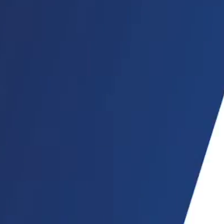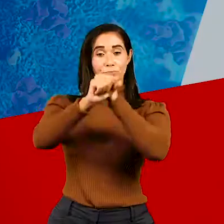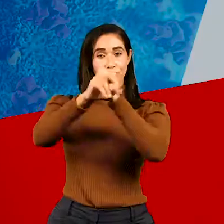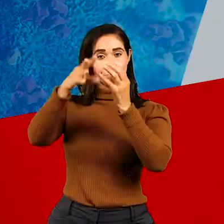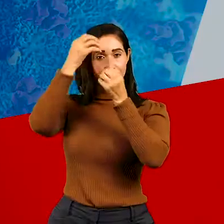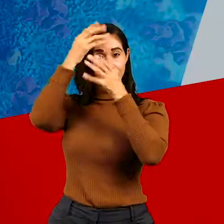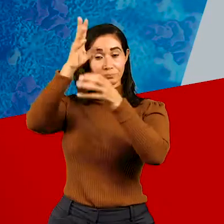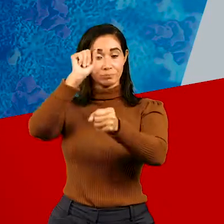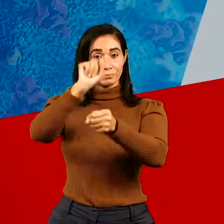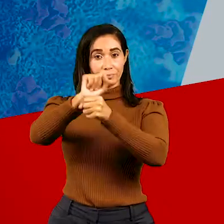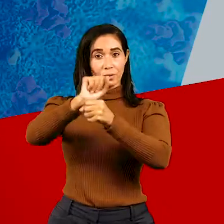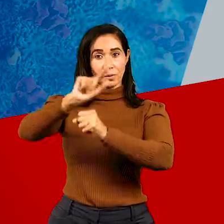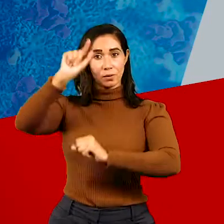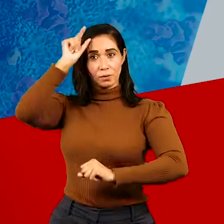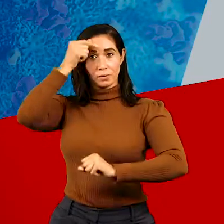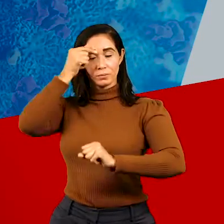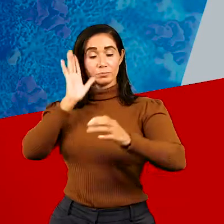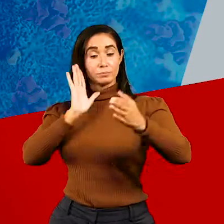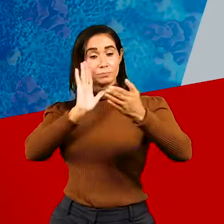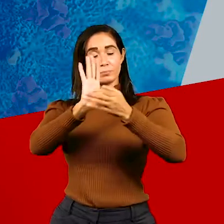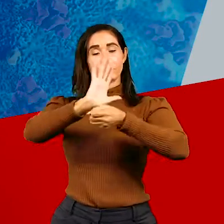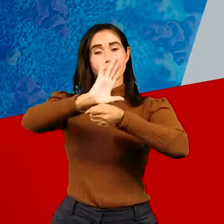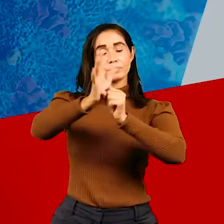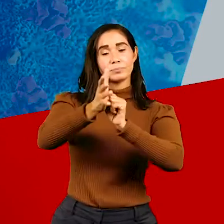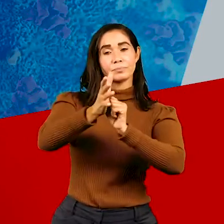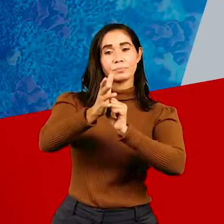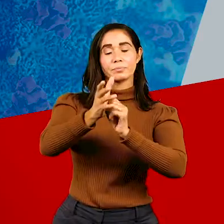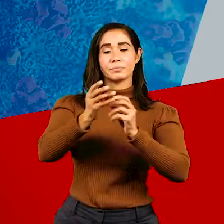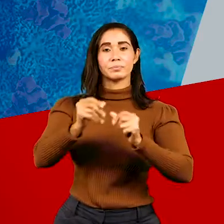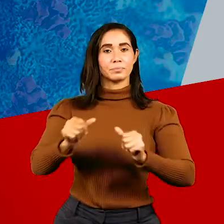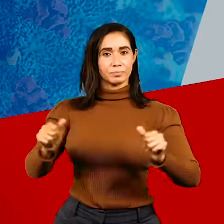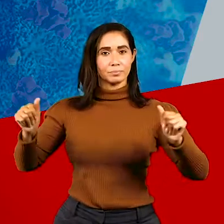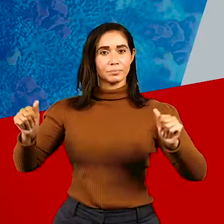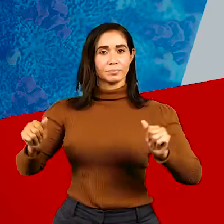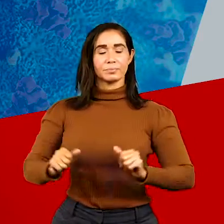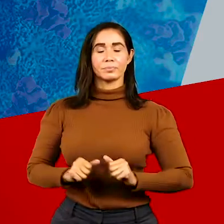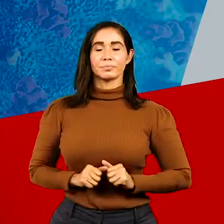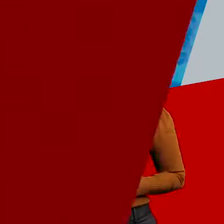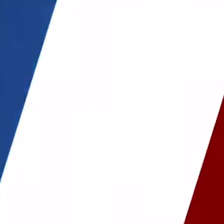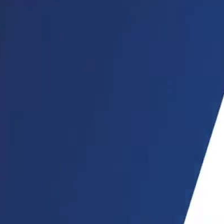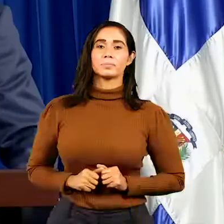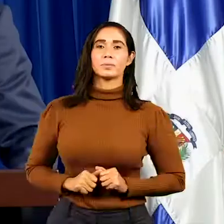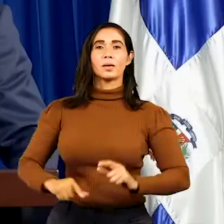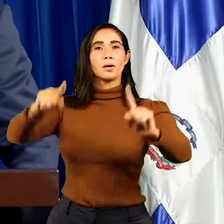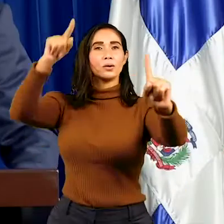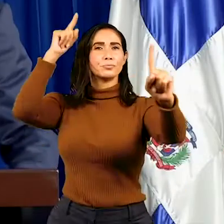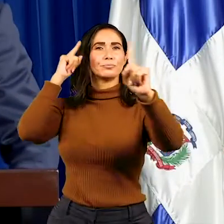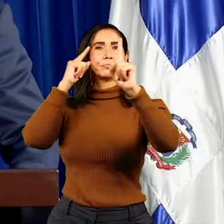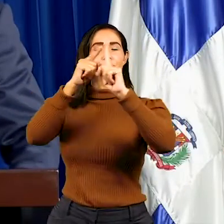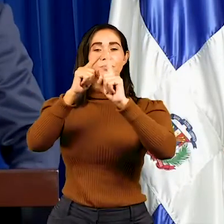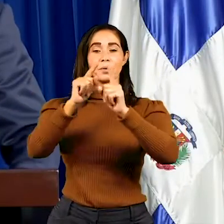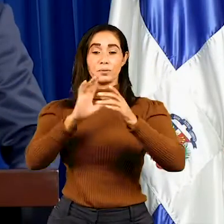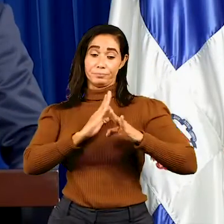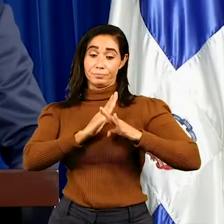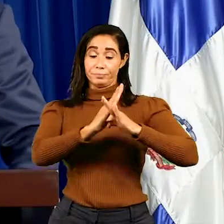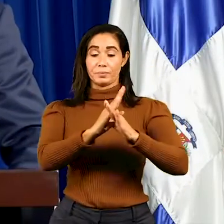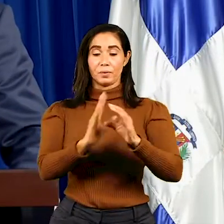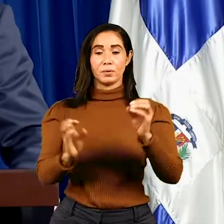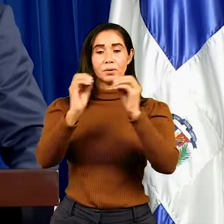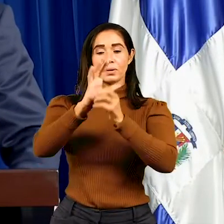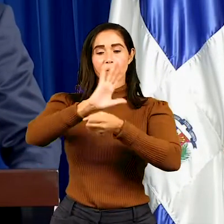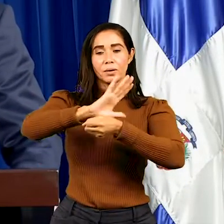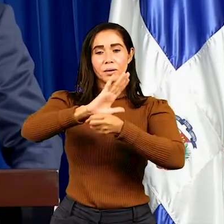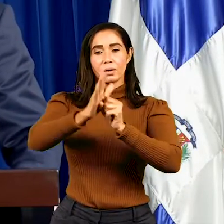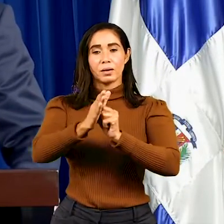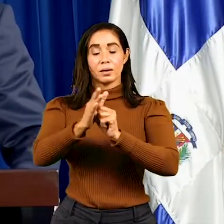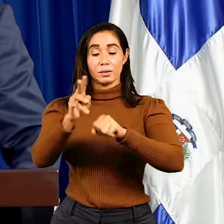Boletín informativo de las acciones del gobierno contra el coronavirus COVID-19. Con el objetivo de evitar un repunte